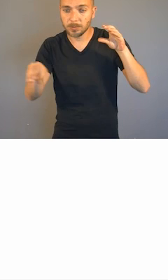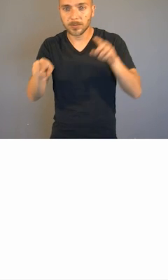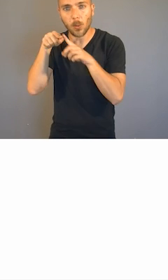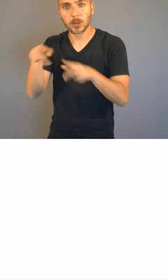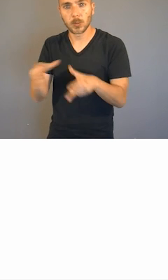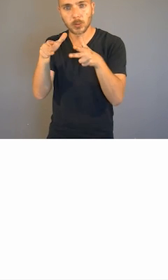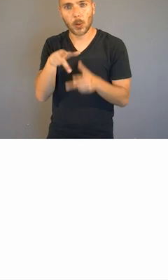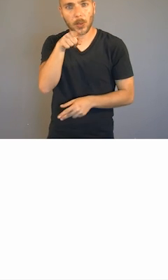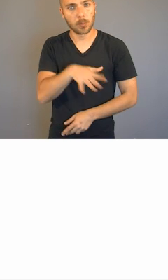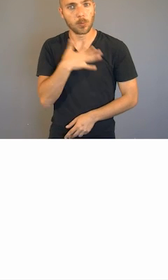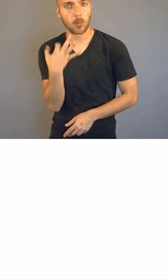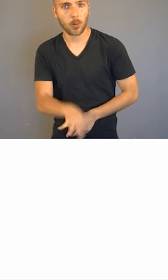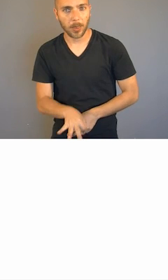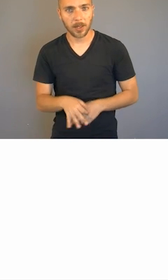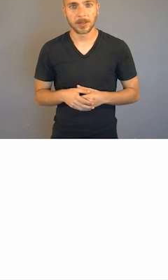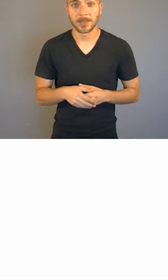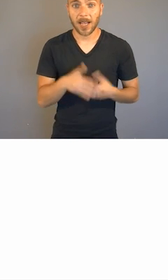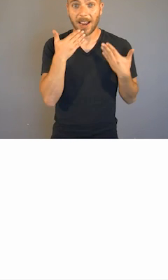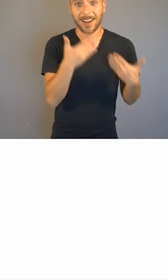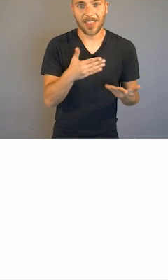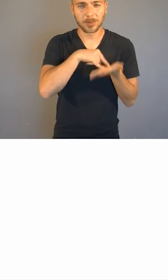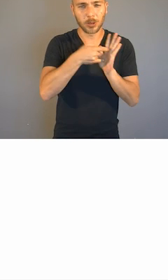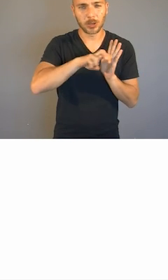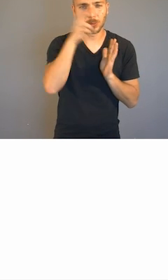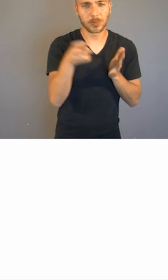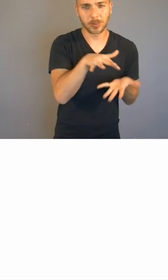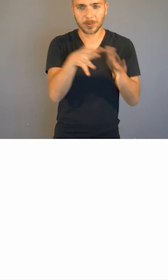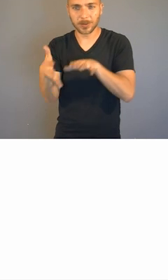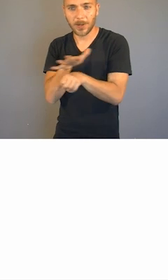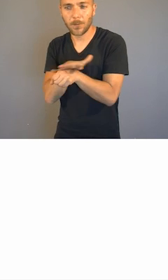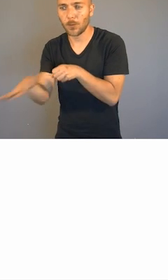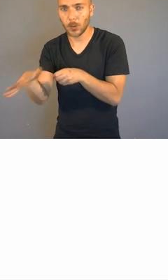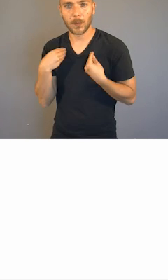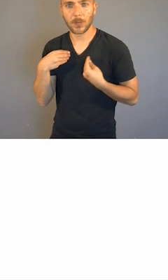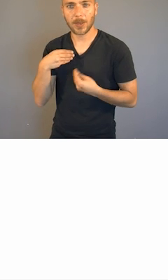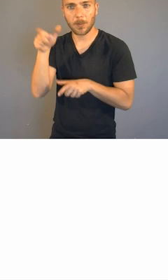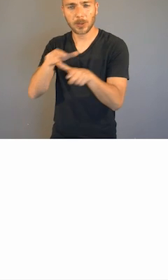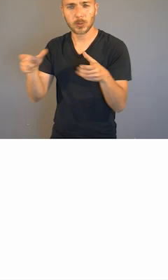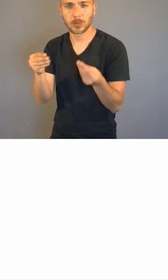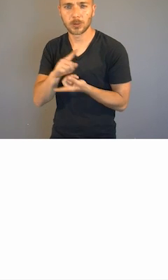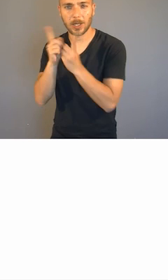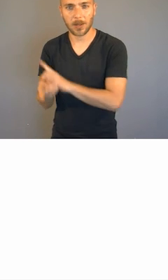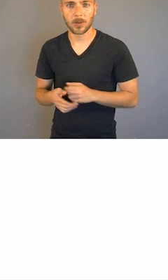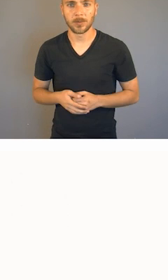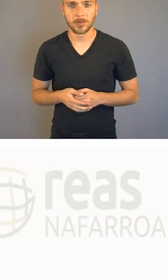parte de tus impuestos a fines de interés social. Con ellos se hacen realidad proyectos que cambian la vida de muchas personas.